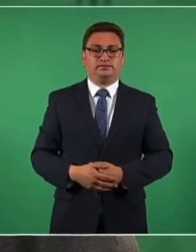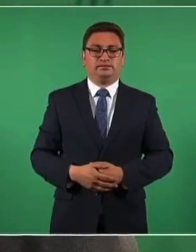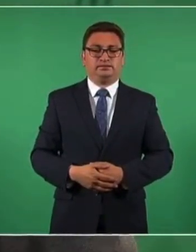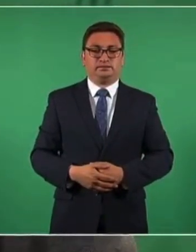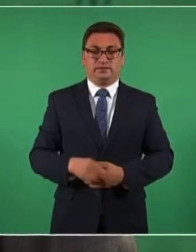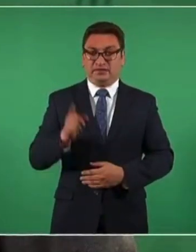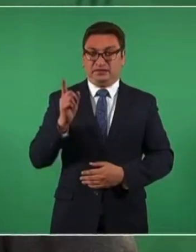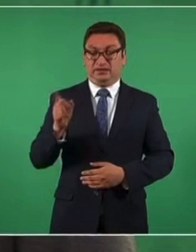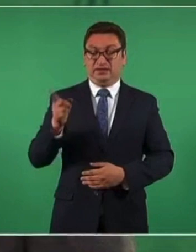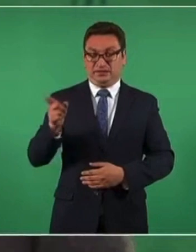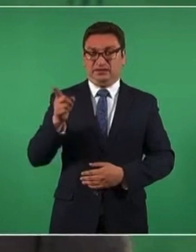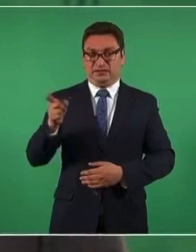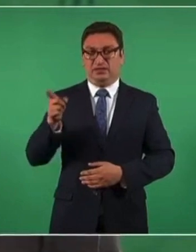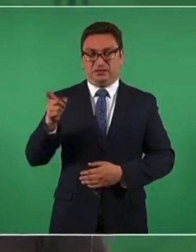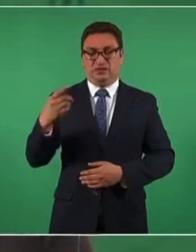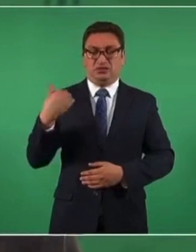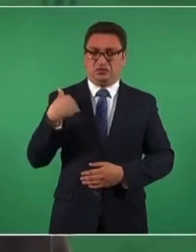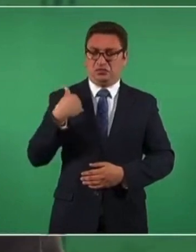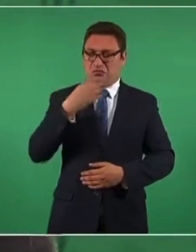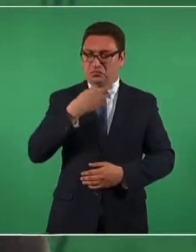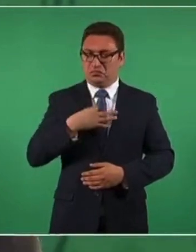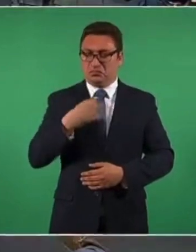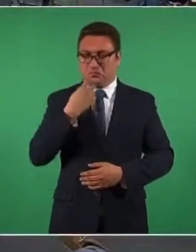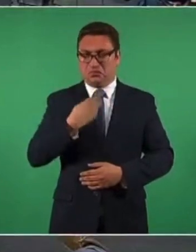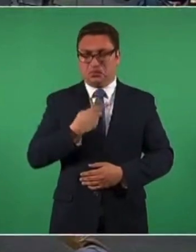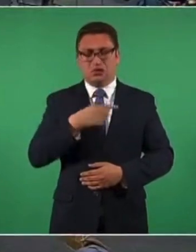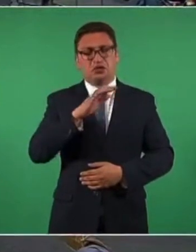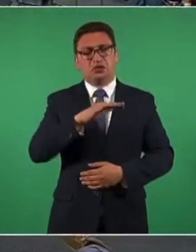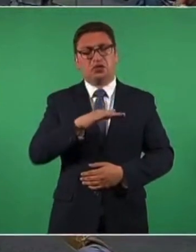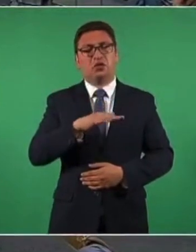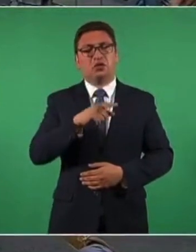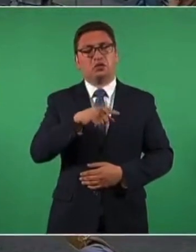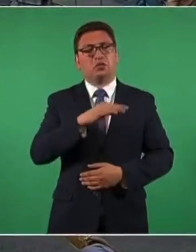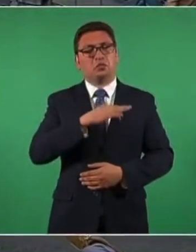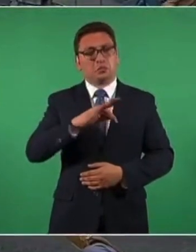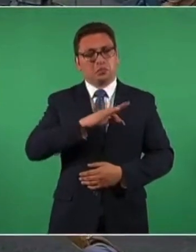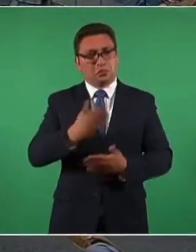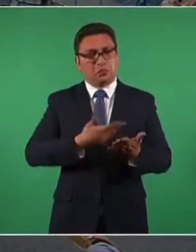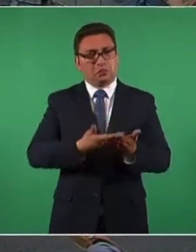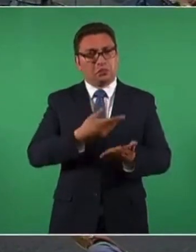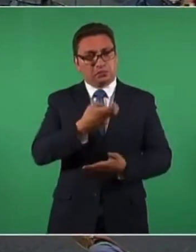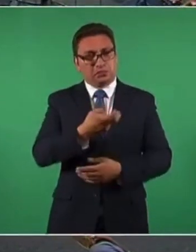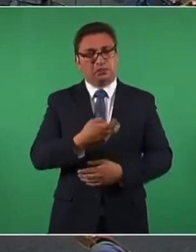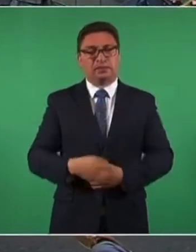Y él fue el que me hizo el comentario, él me hizo el planteamiento.